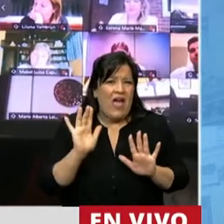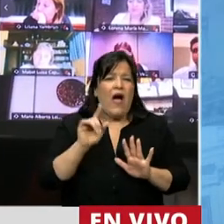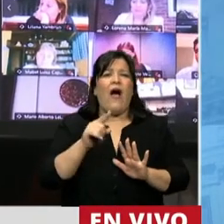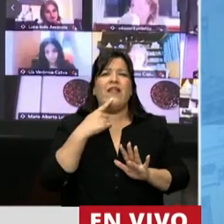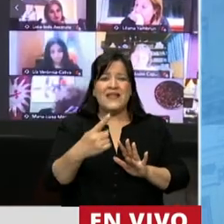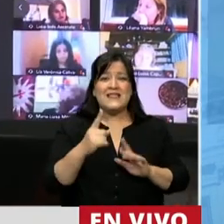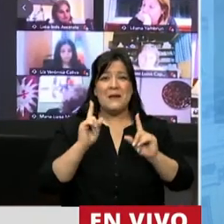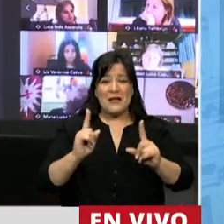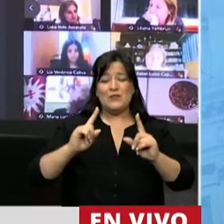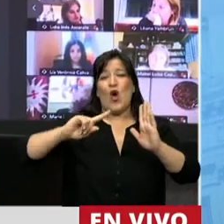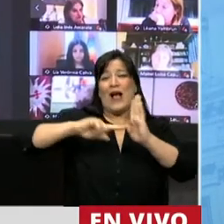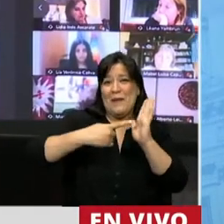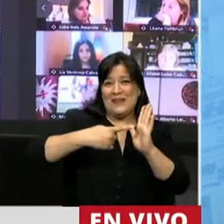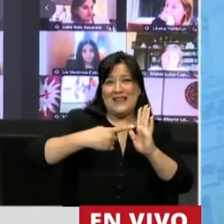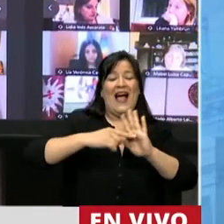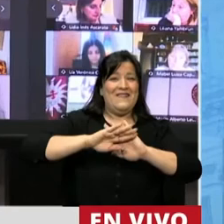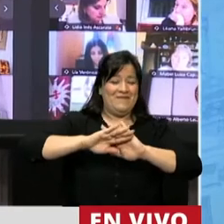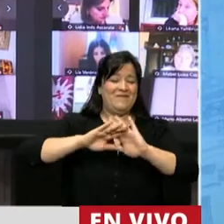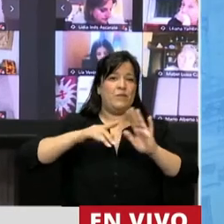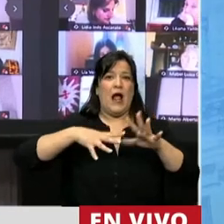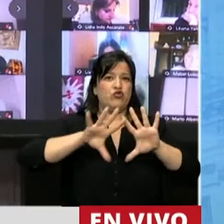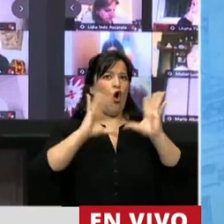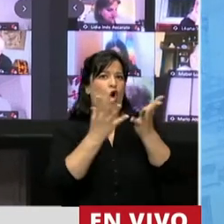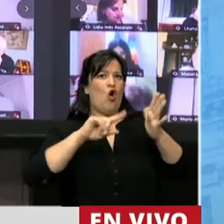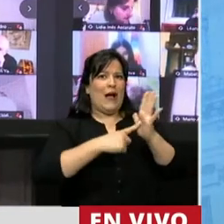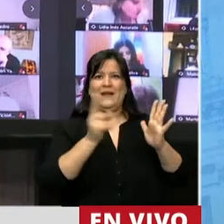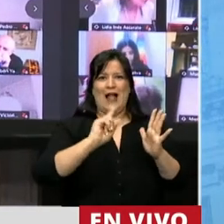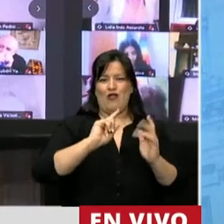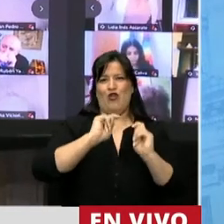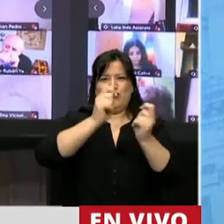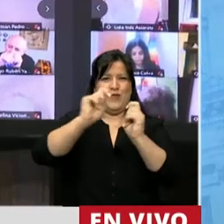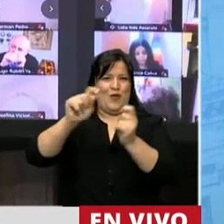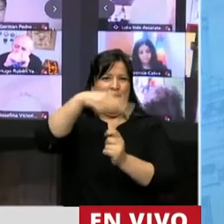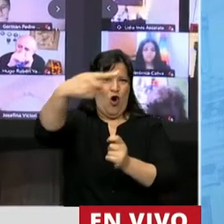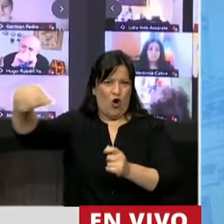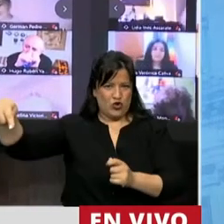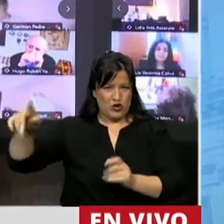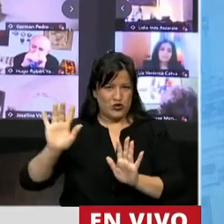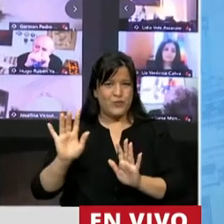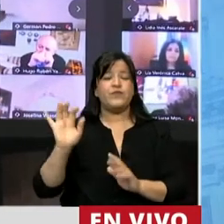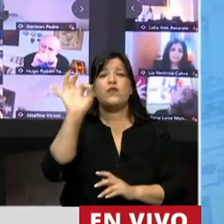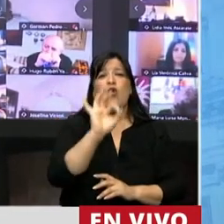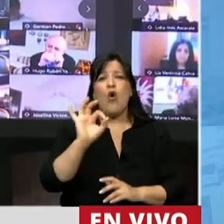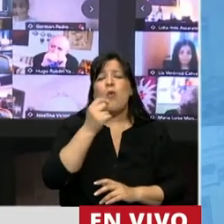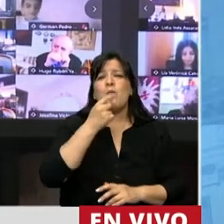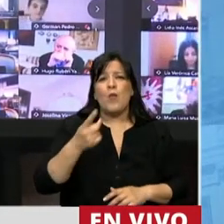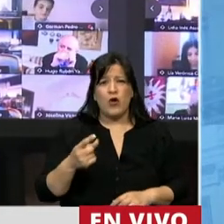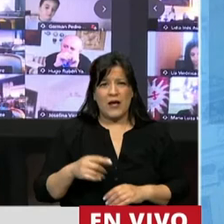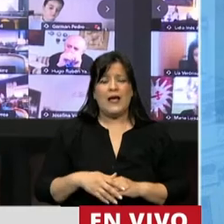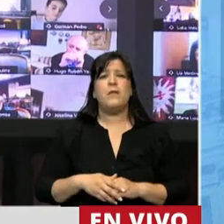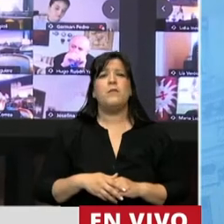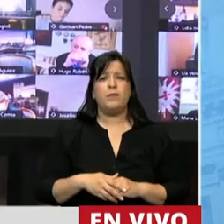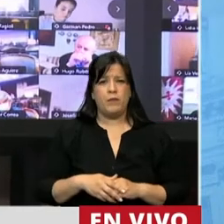relocalización y la descentralización de la sede, por ejemplo, o de las